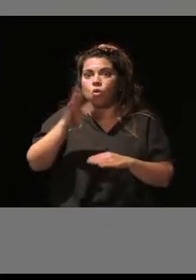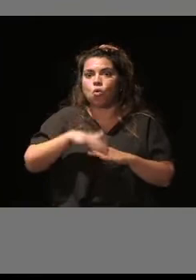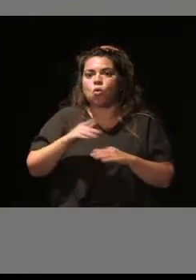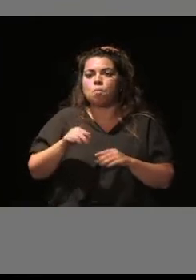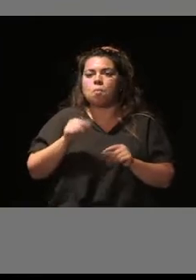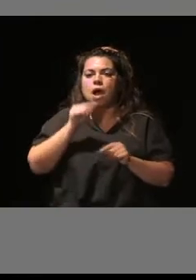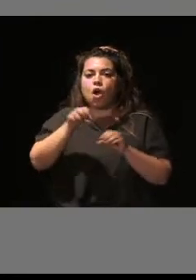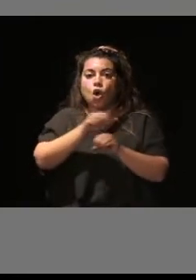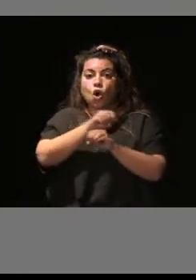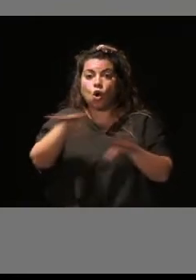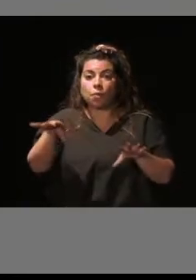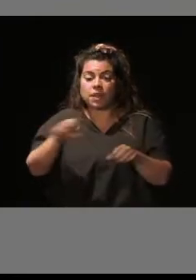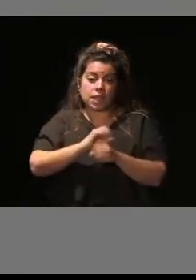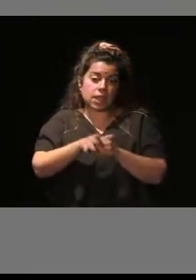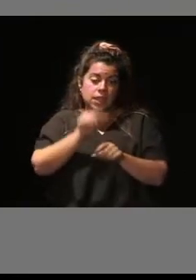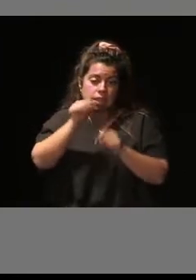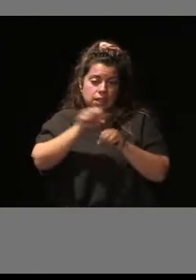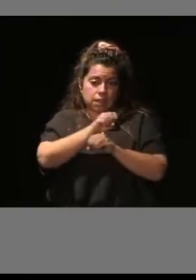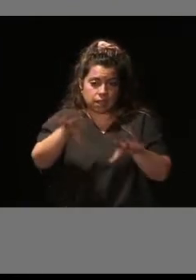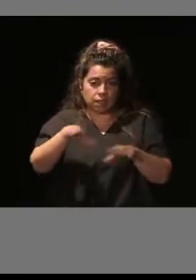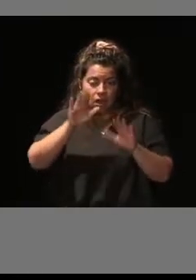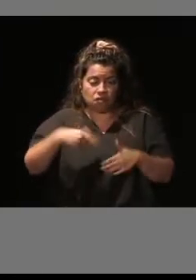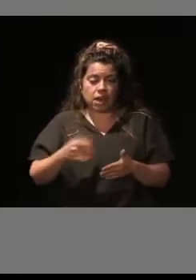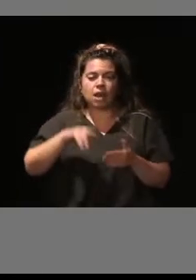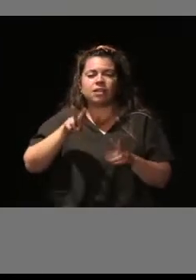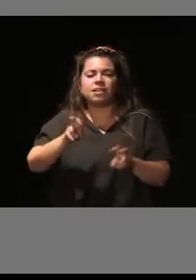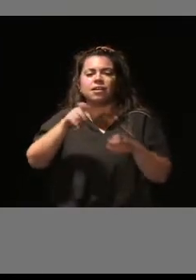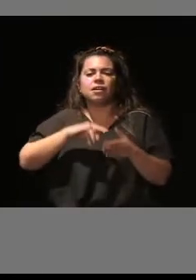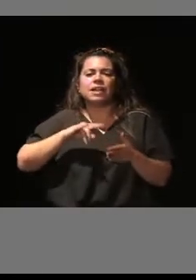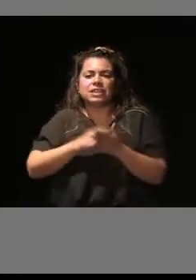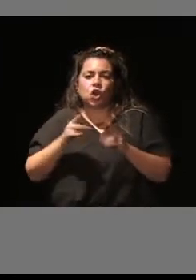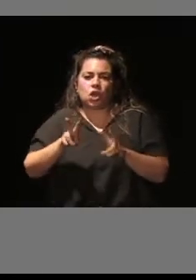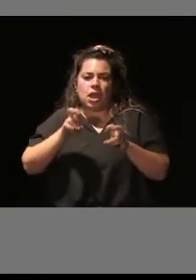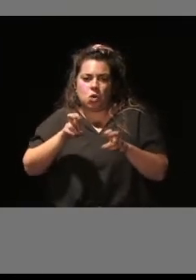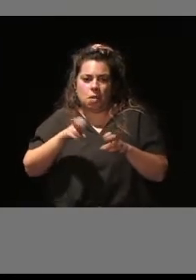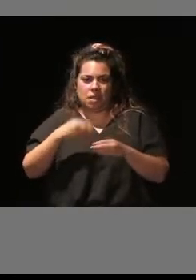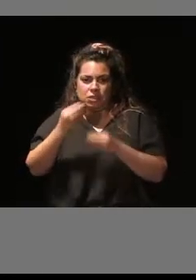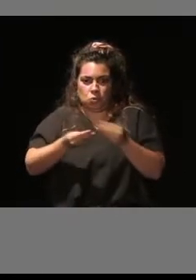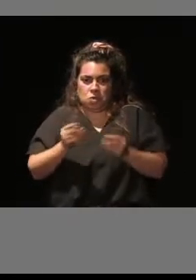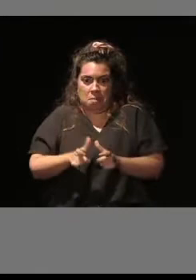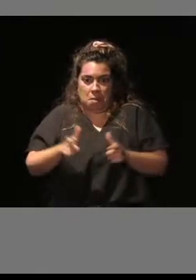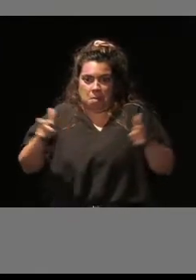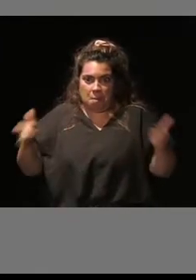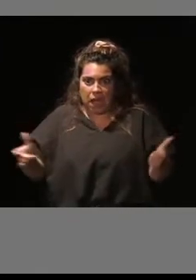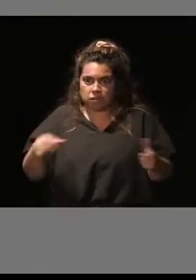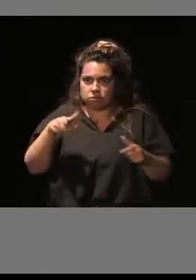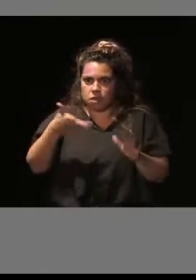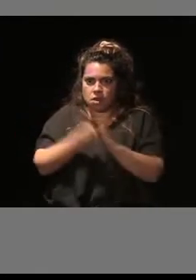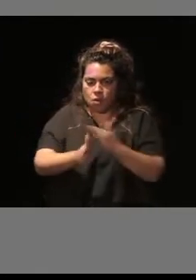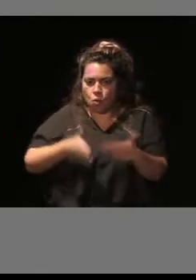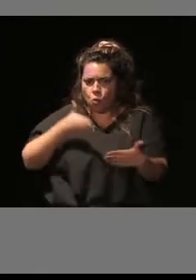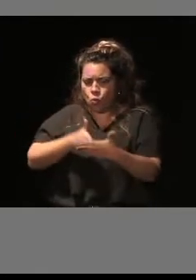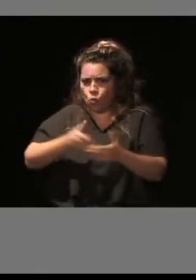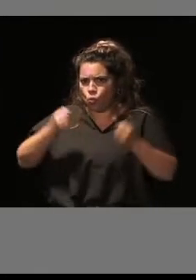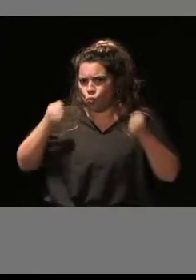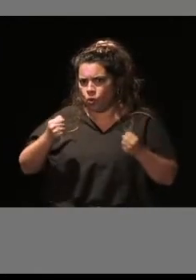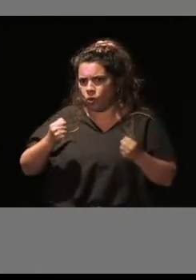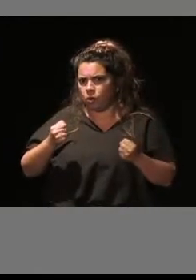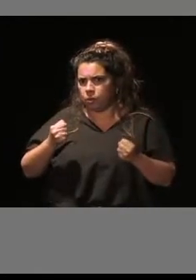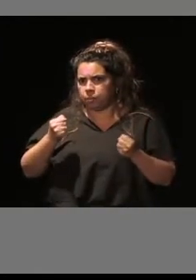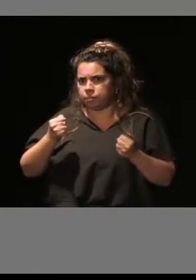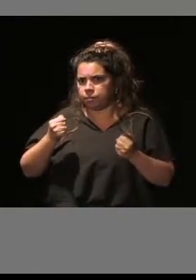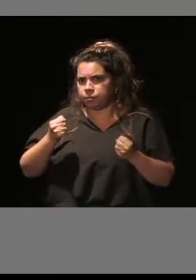potenciado el uso de las nuevas tecnologías. Esto ha supuesto una auténtica barrera y, por lo tanto, pues ha incrementado